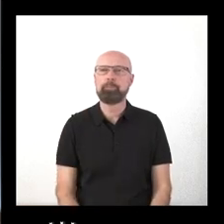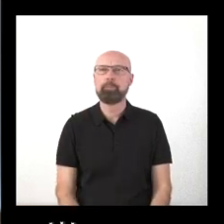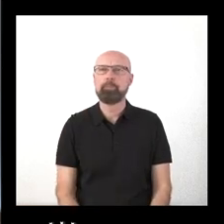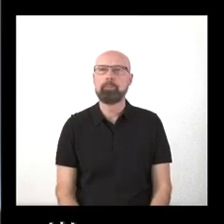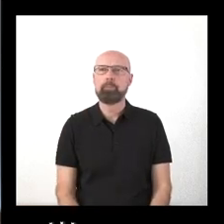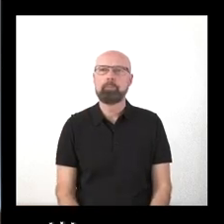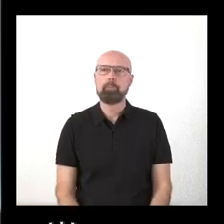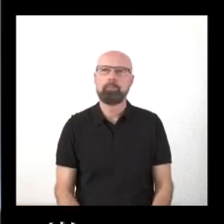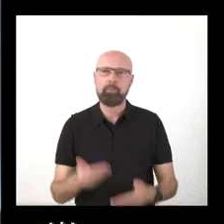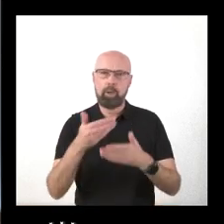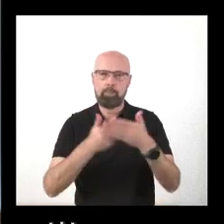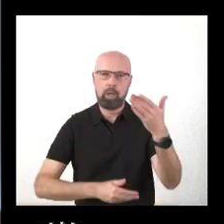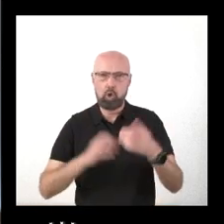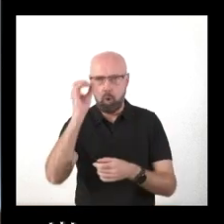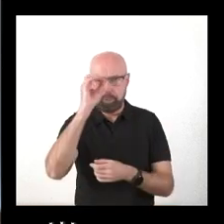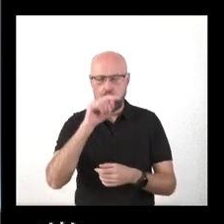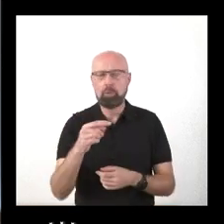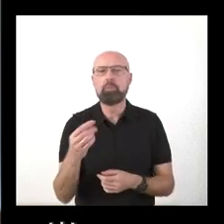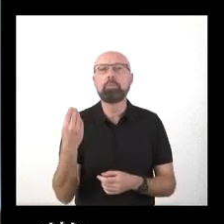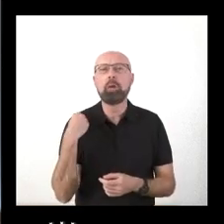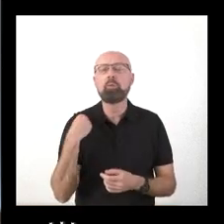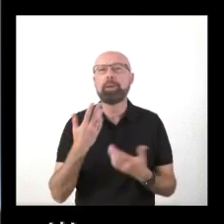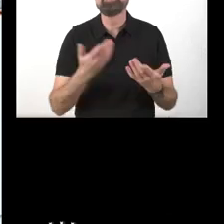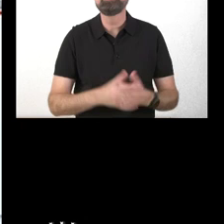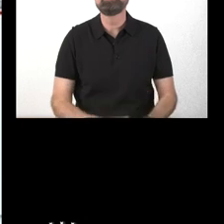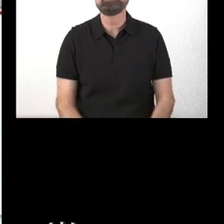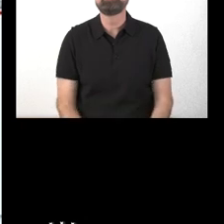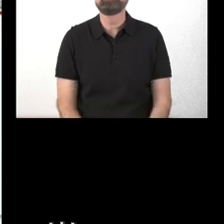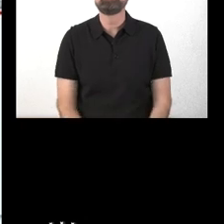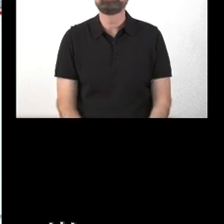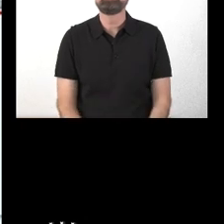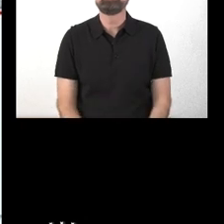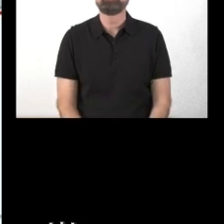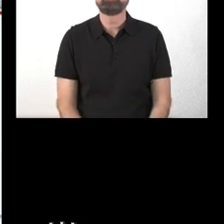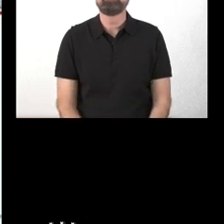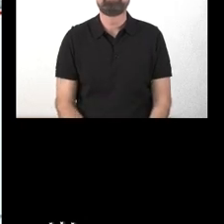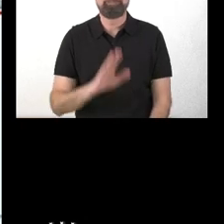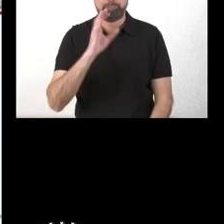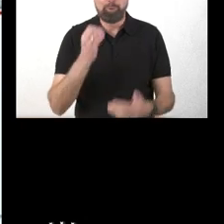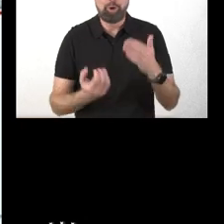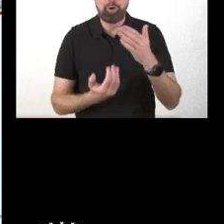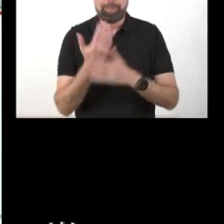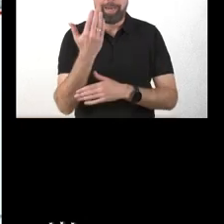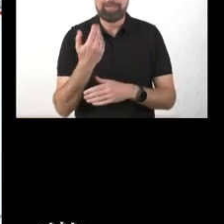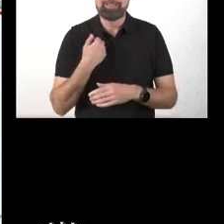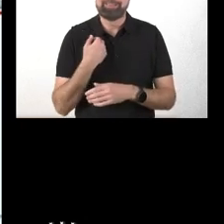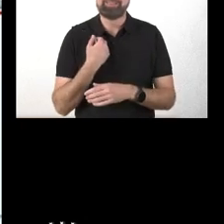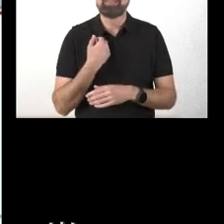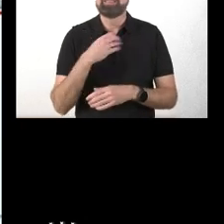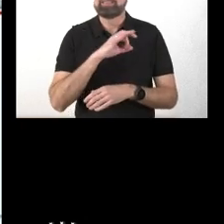Gil de La Opinión. Cuando quieras, Carlos, ¿puedes hacer tus preguntas? Buenos días, señores consejeros.